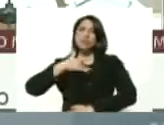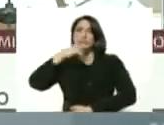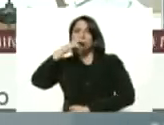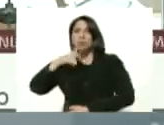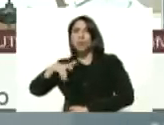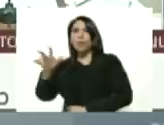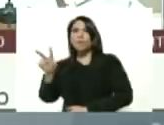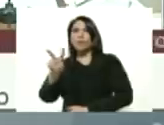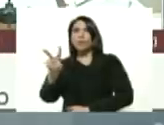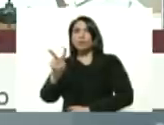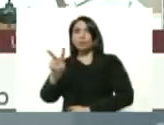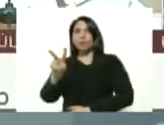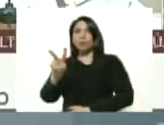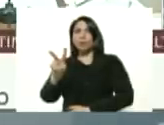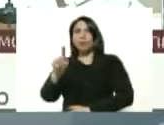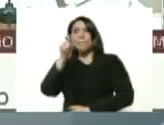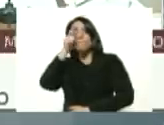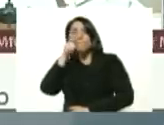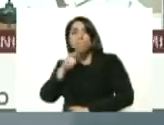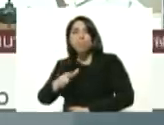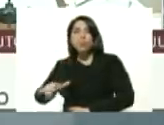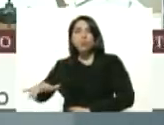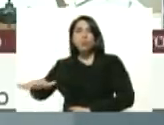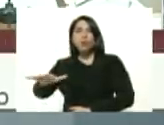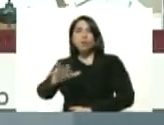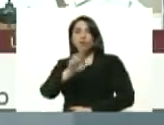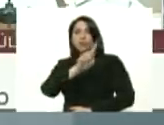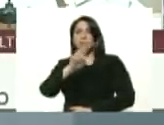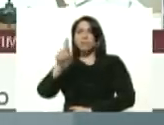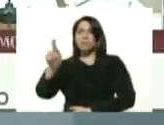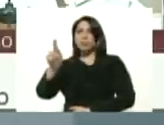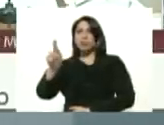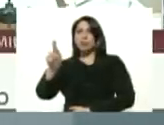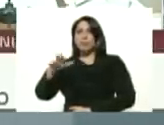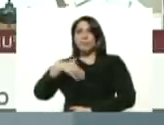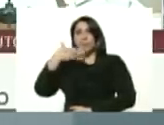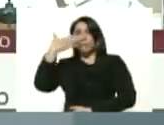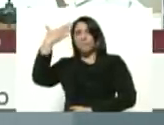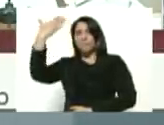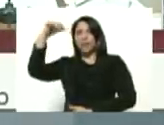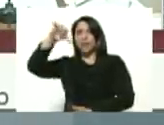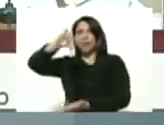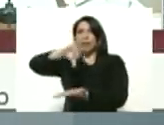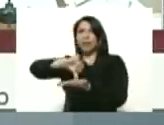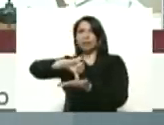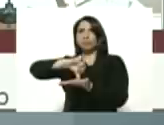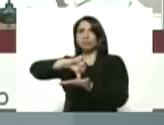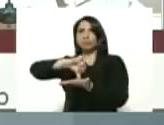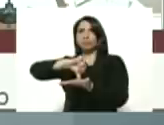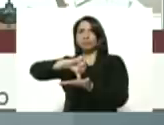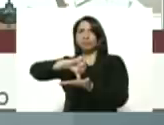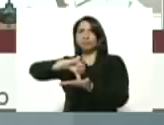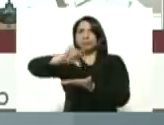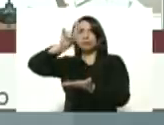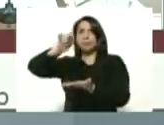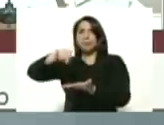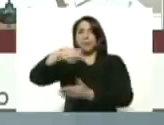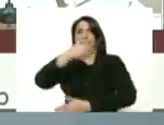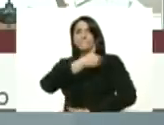al pueblo de la República Islámica de Irán al presidente